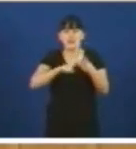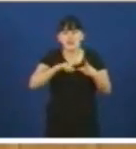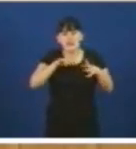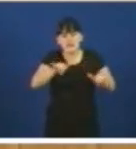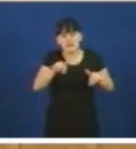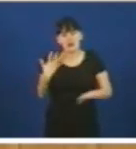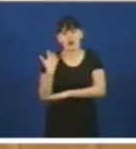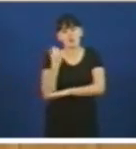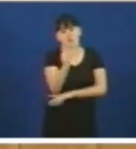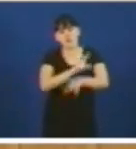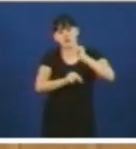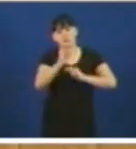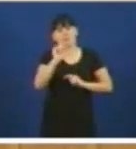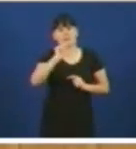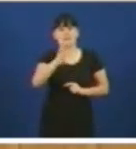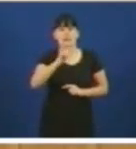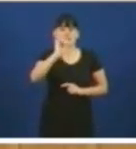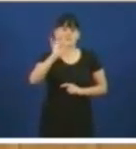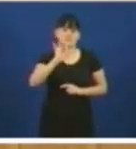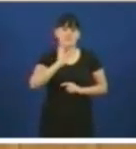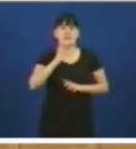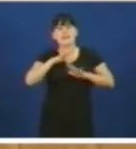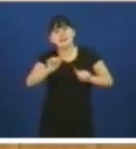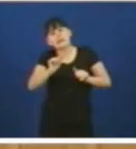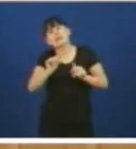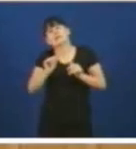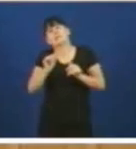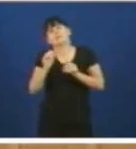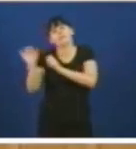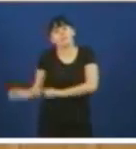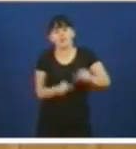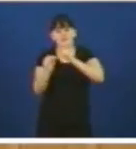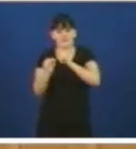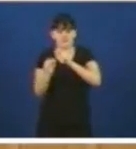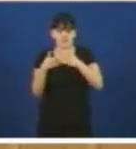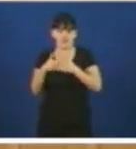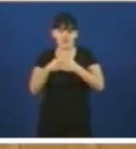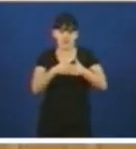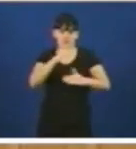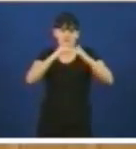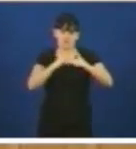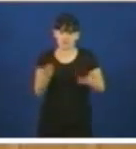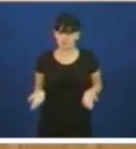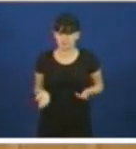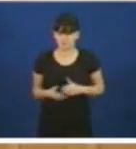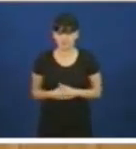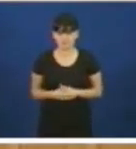alternativas o TASLIS nin pa defender nin o dique flotante que agora reclaman señor consellero señor